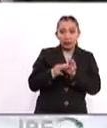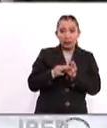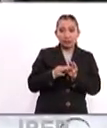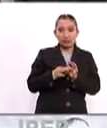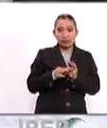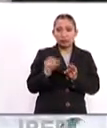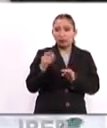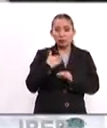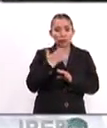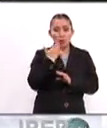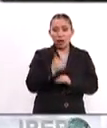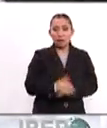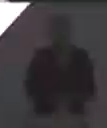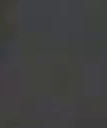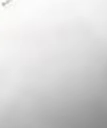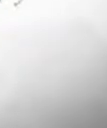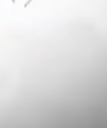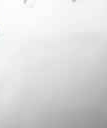no,